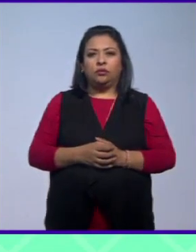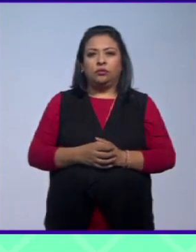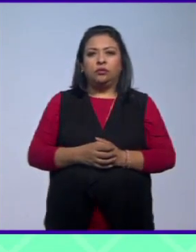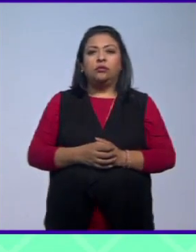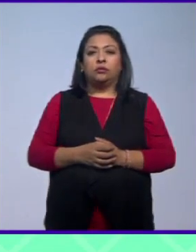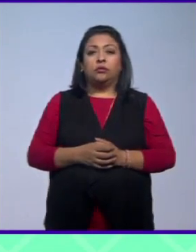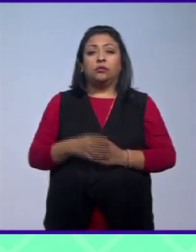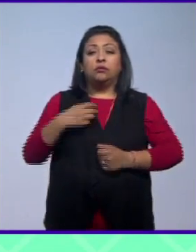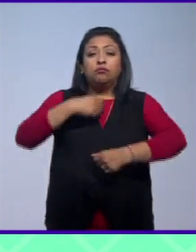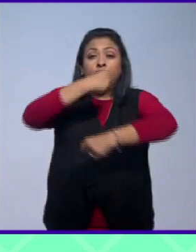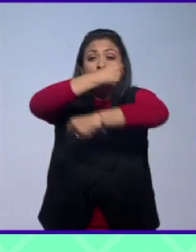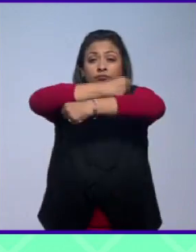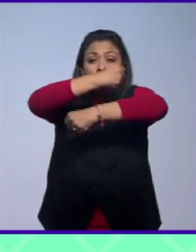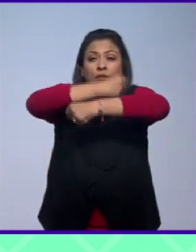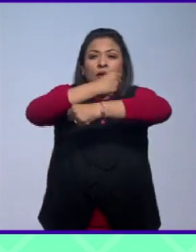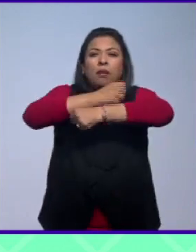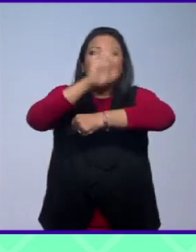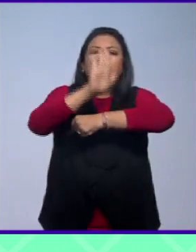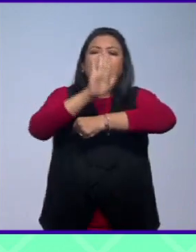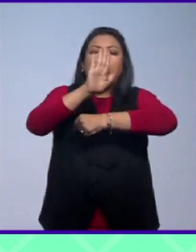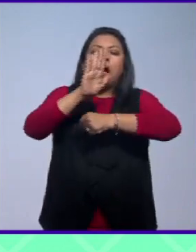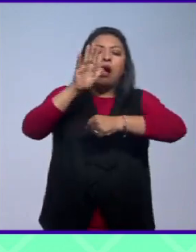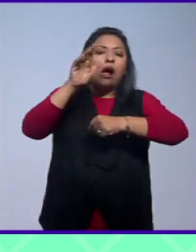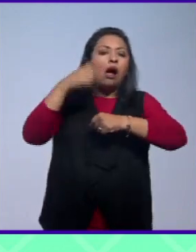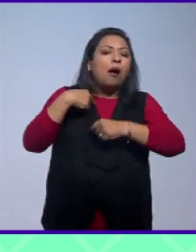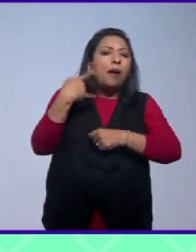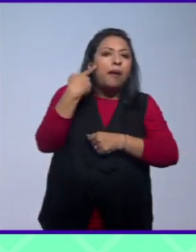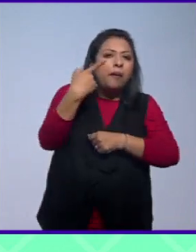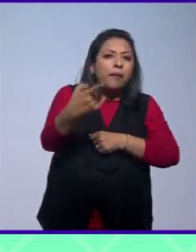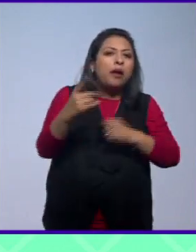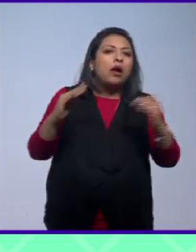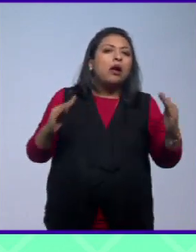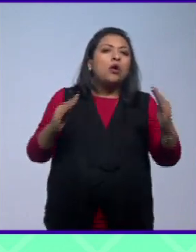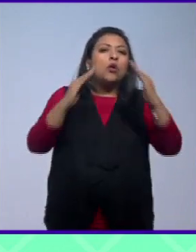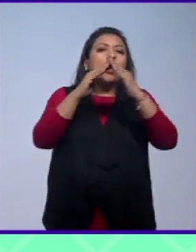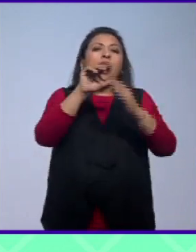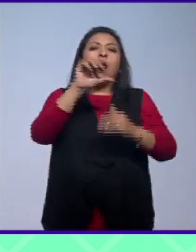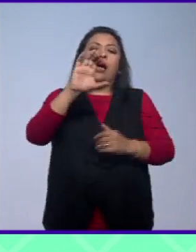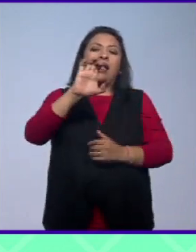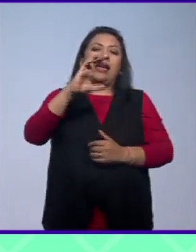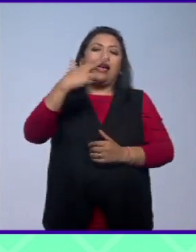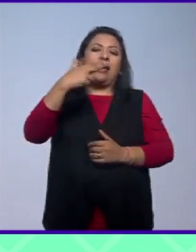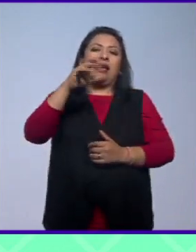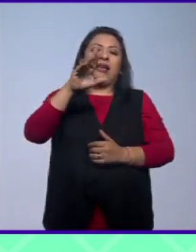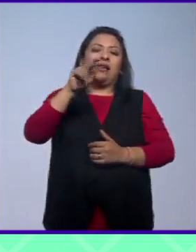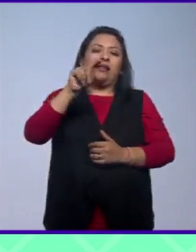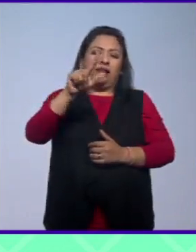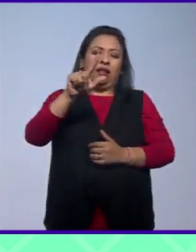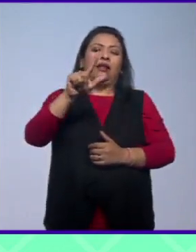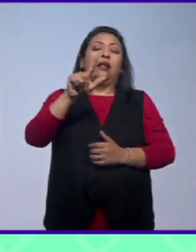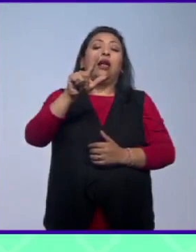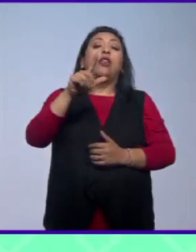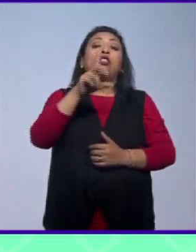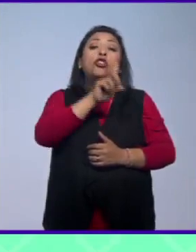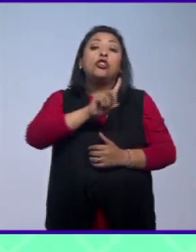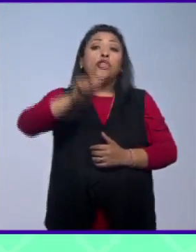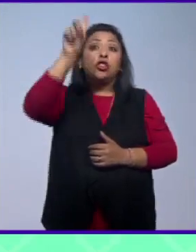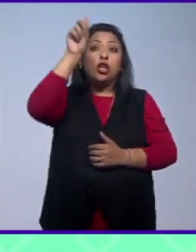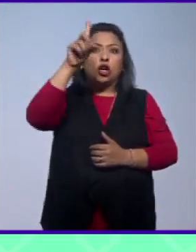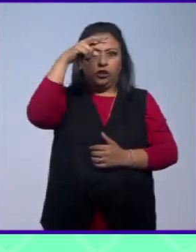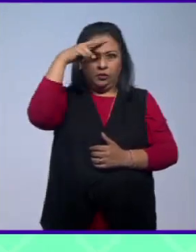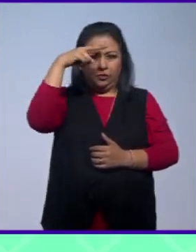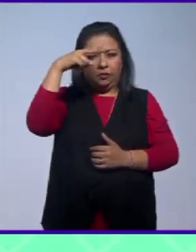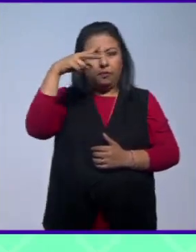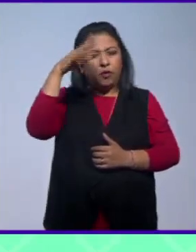La ventana arqueológica que permite observar el templo dedicado a Ejecatl Quetzalcóatl Dios Mexica del Viento se